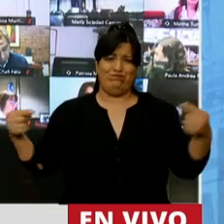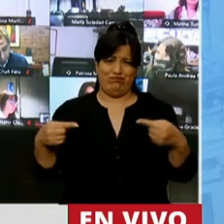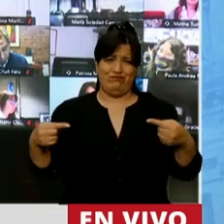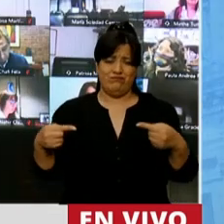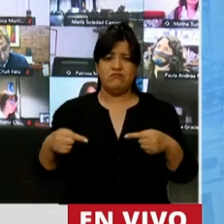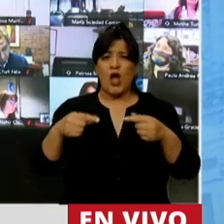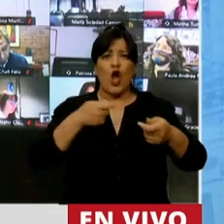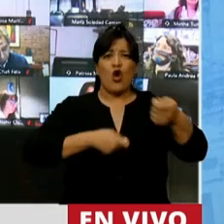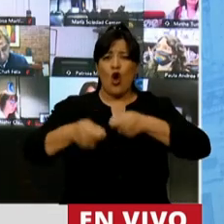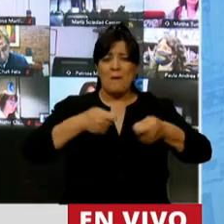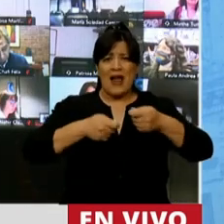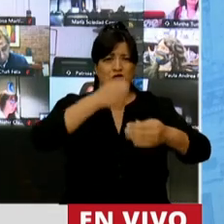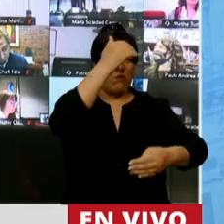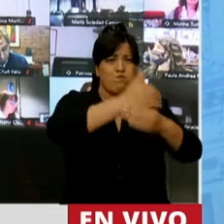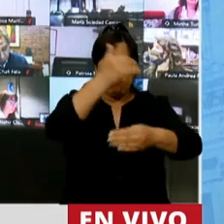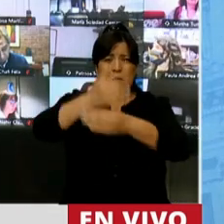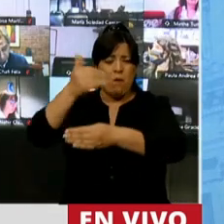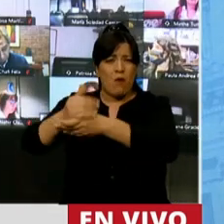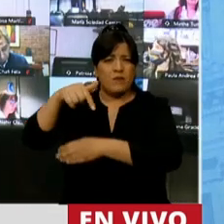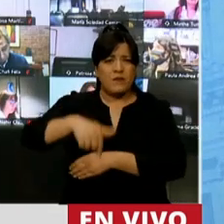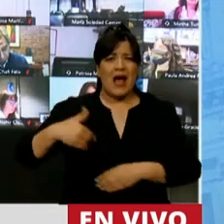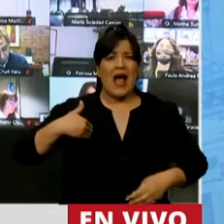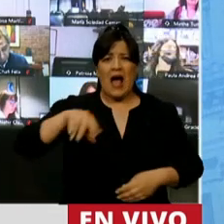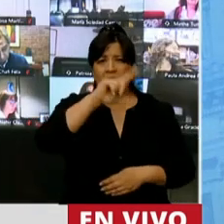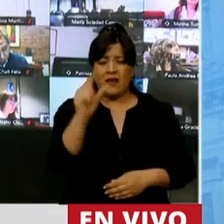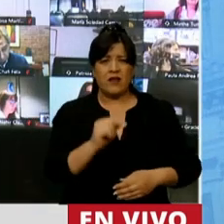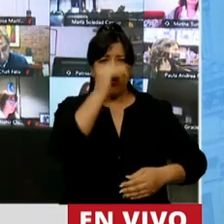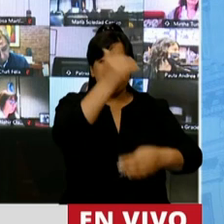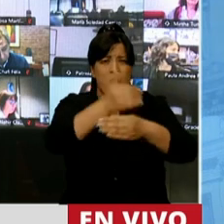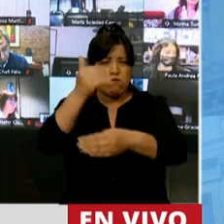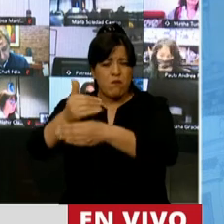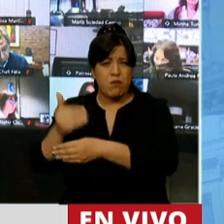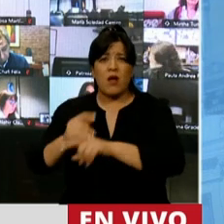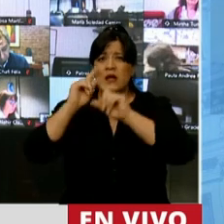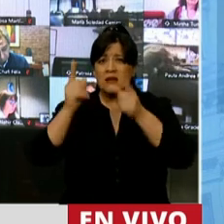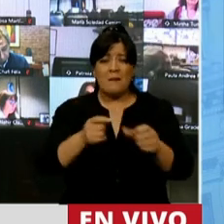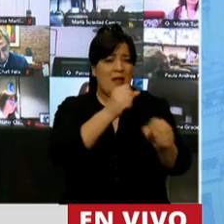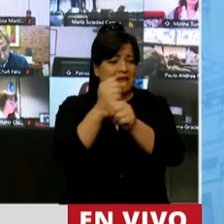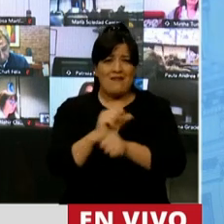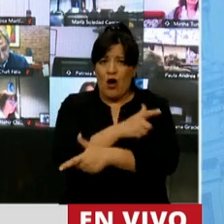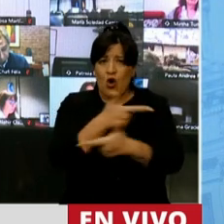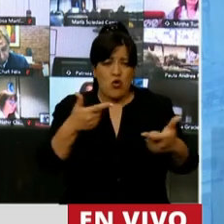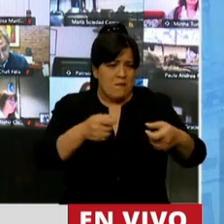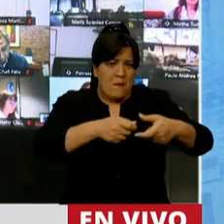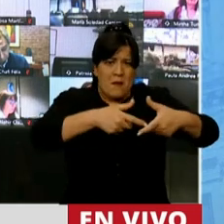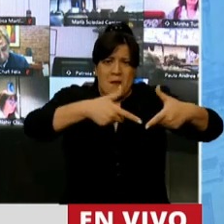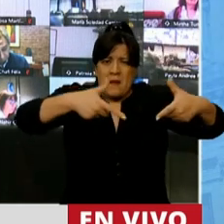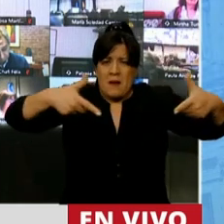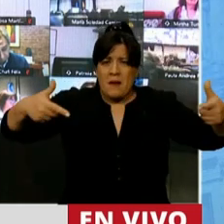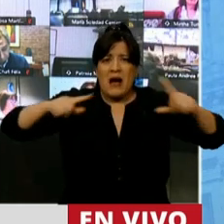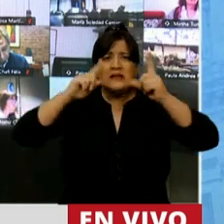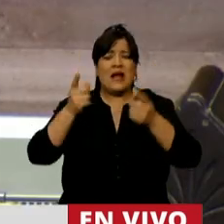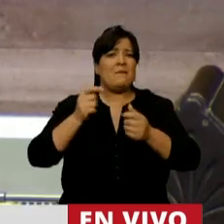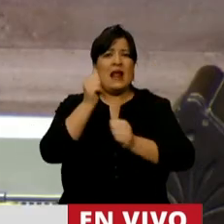Cierre de comercios en todo el territorio nacional, aumento del desempleo, empresas que huyen del